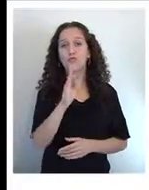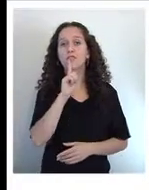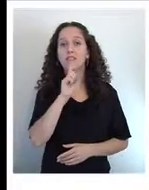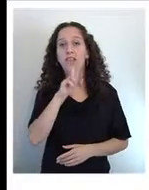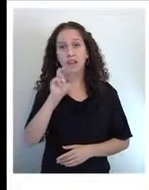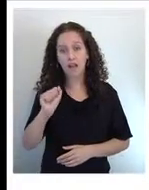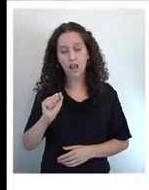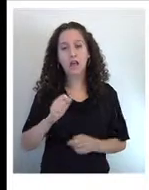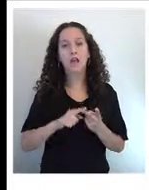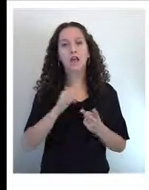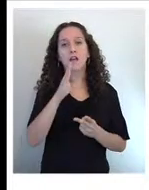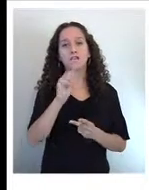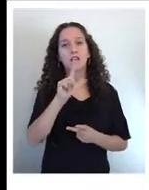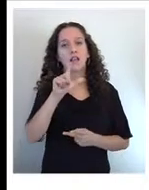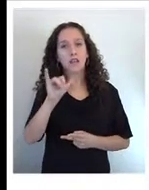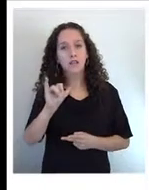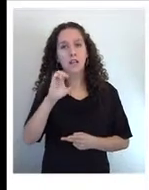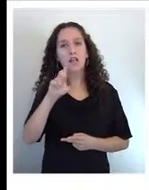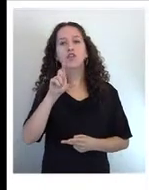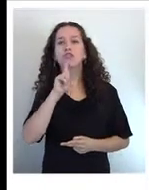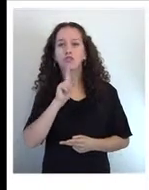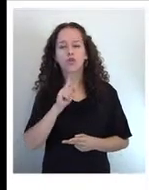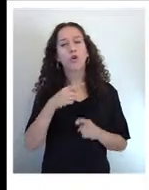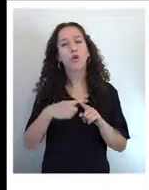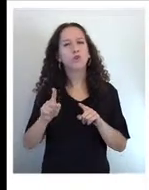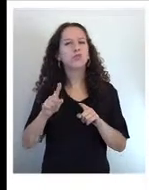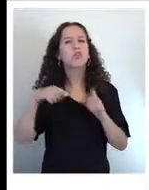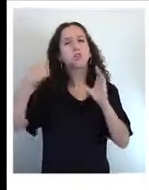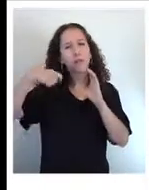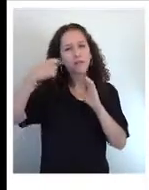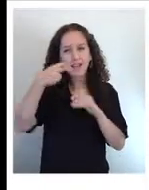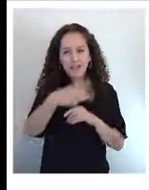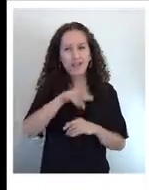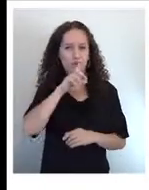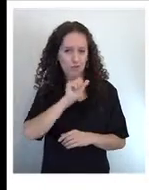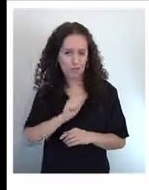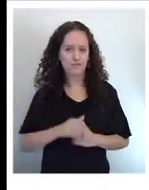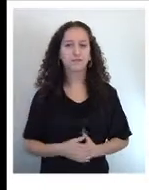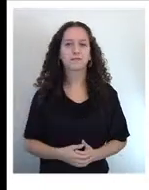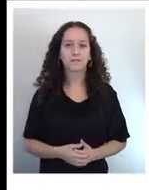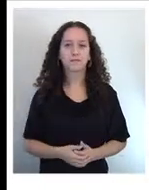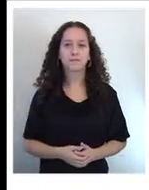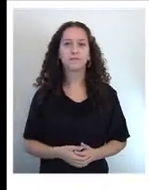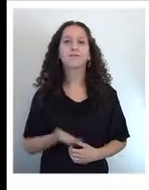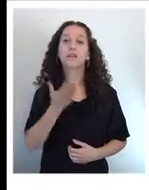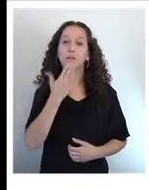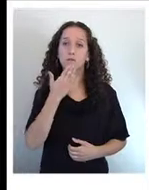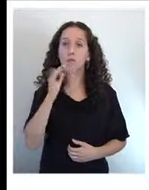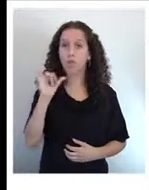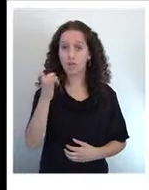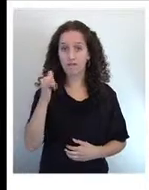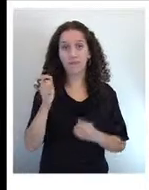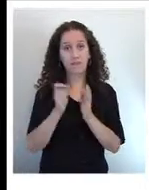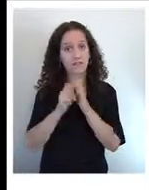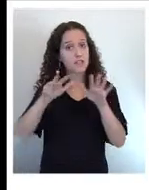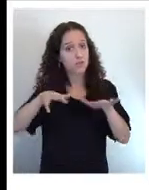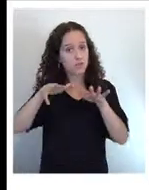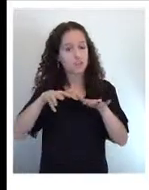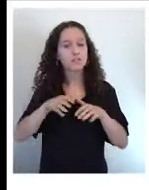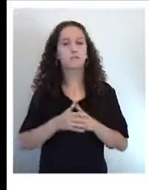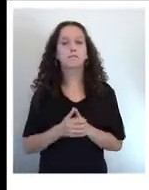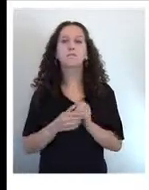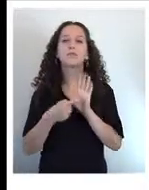Además, el día jueves 19 se presenta el libro El niño que vive en mí, de Rigoberto Acosta